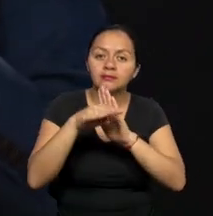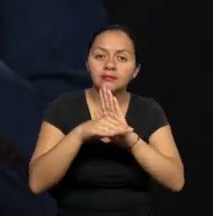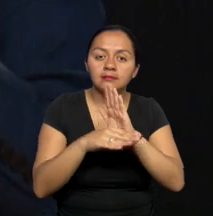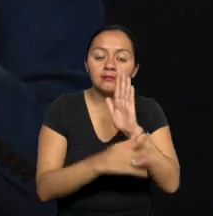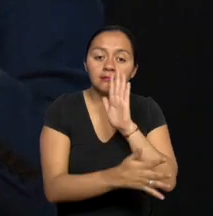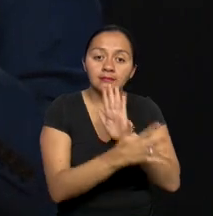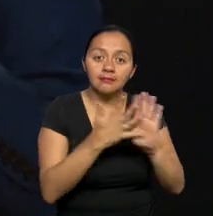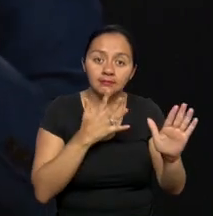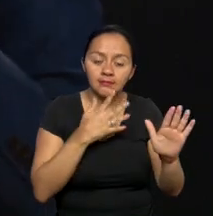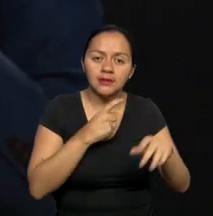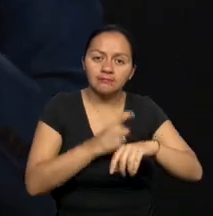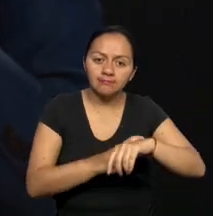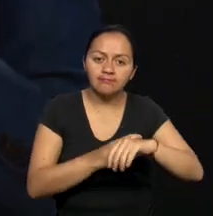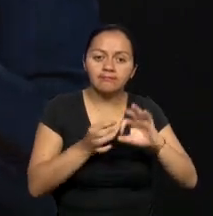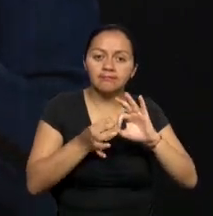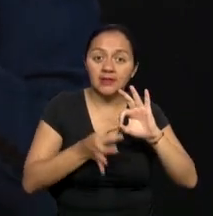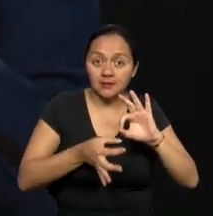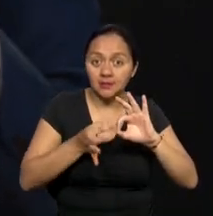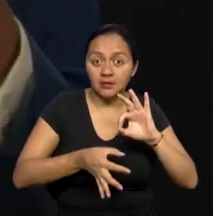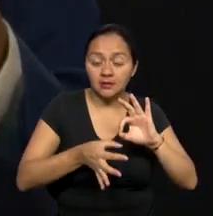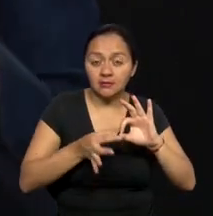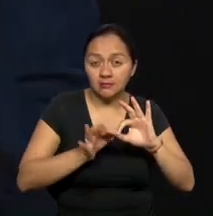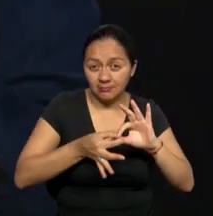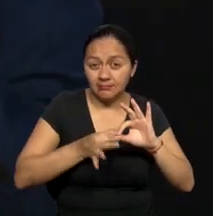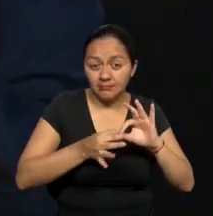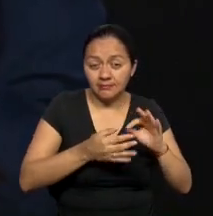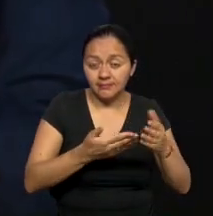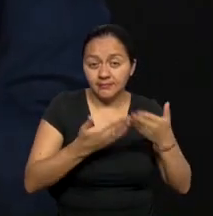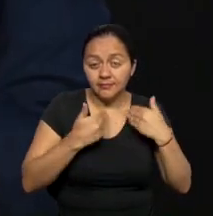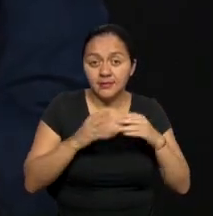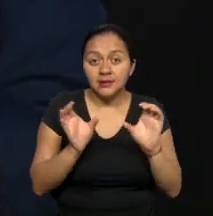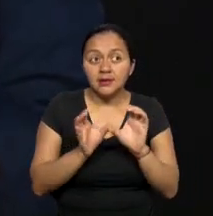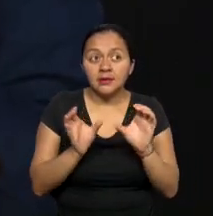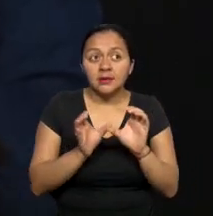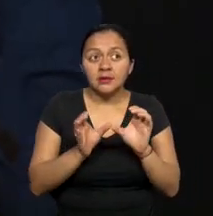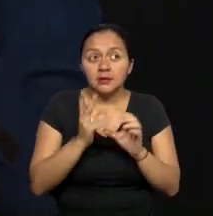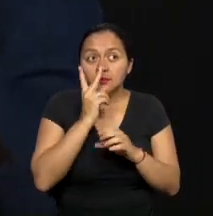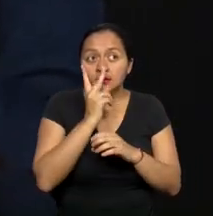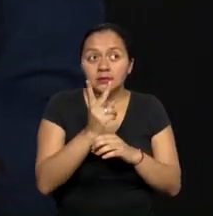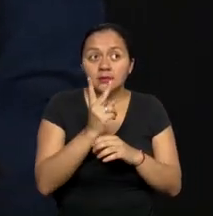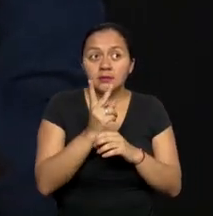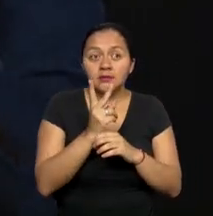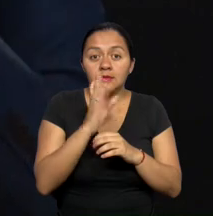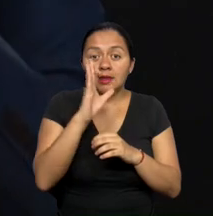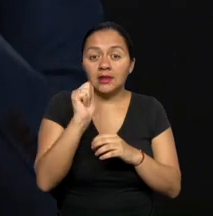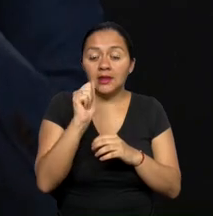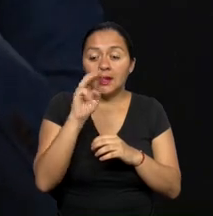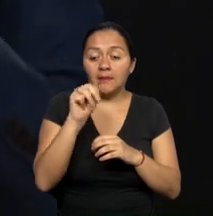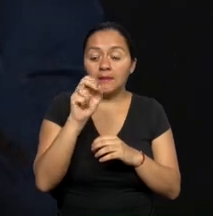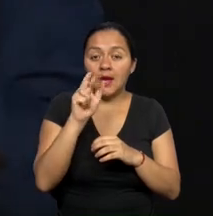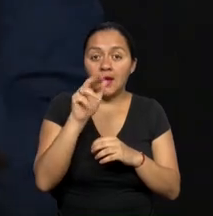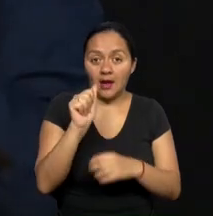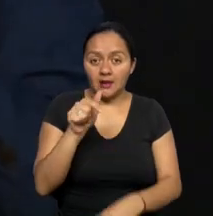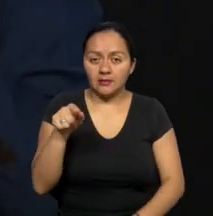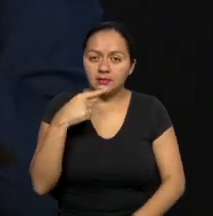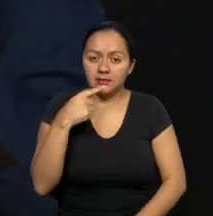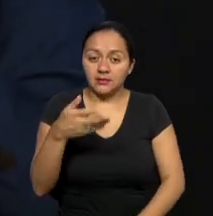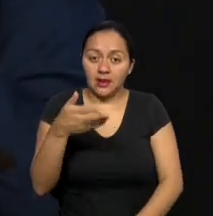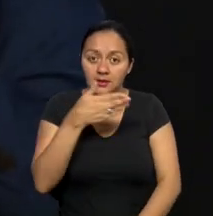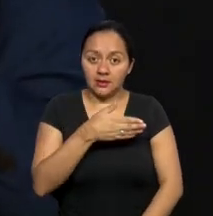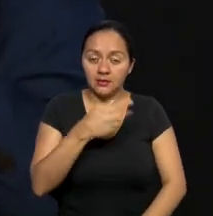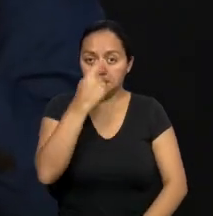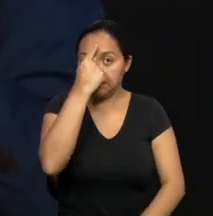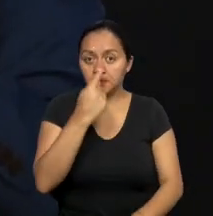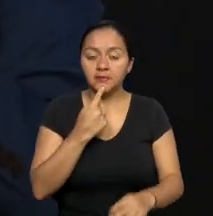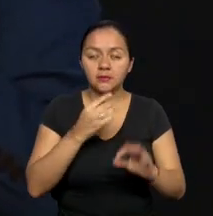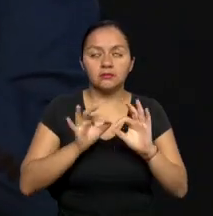acabas de preguntar es la certificación, bien como decía nuestra estimada amiga Tamara, dentro de este perfil, que es el intérprete por